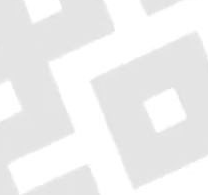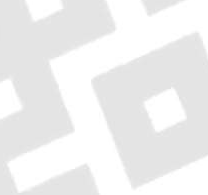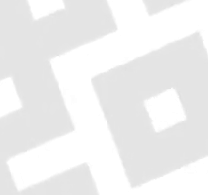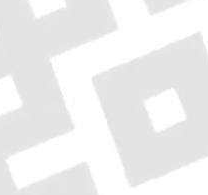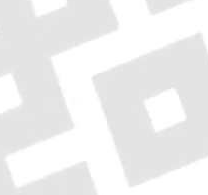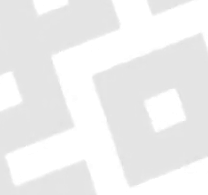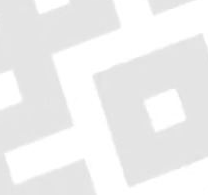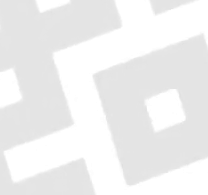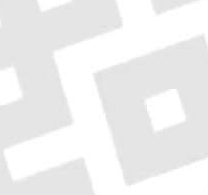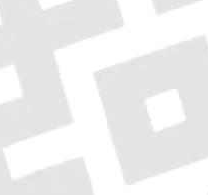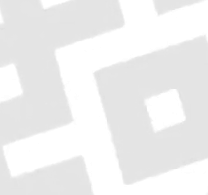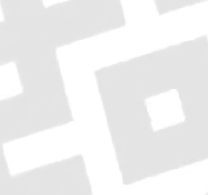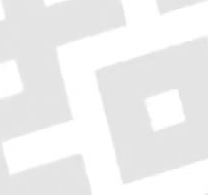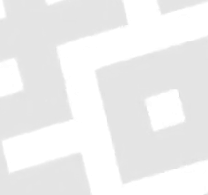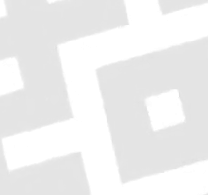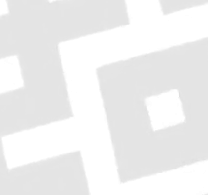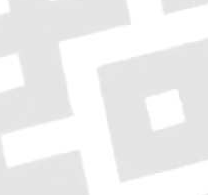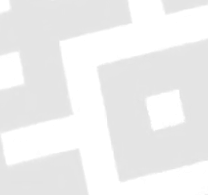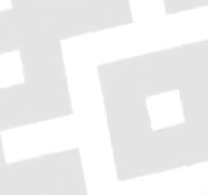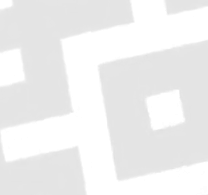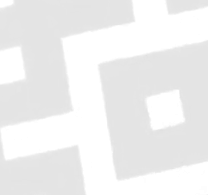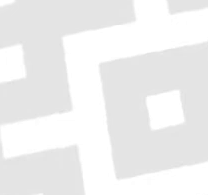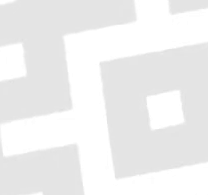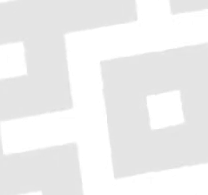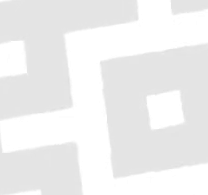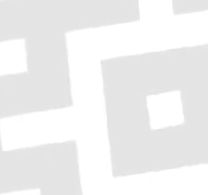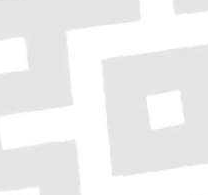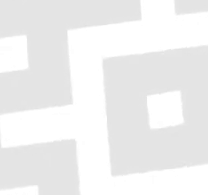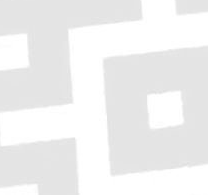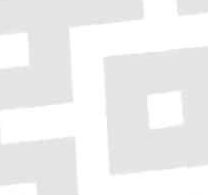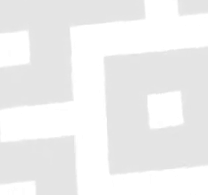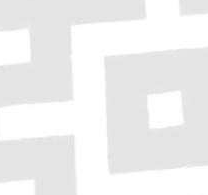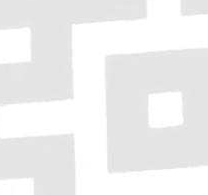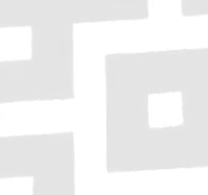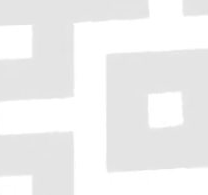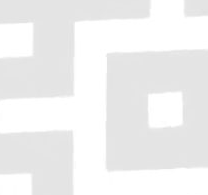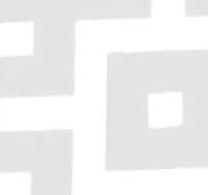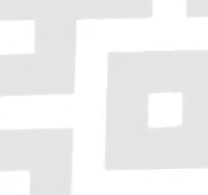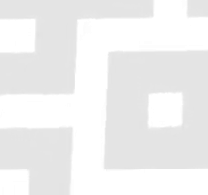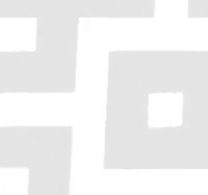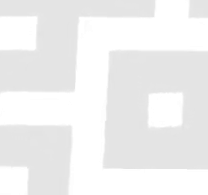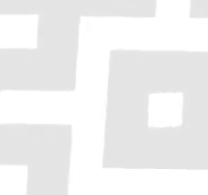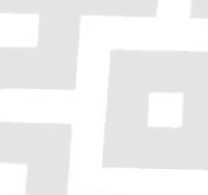Estrategia Estatal contra el Coronavirus Actualización en Veracruz